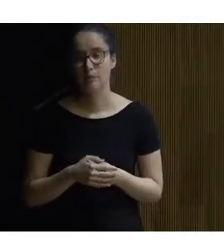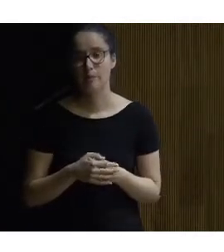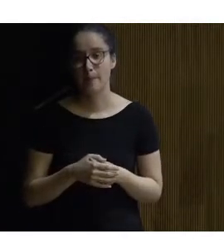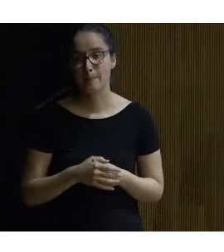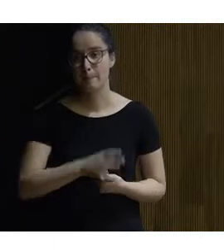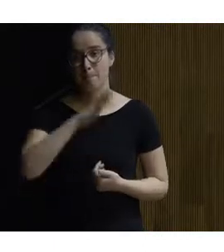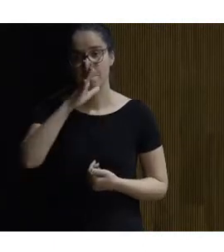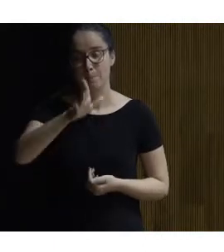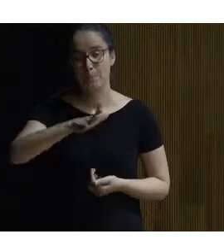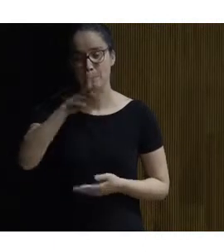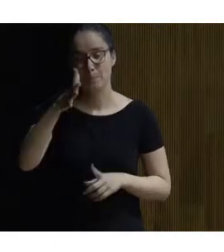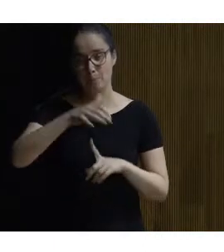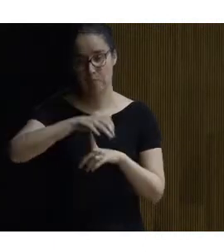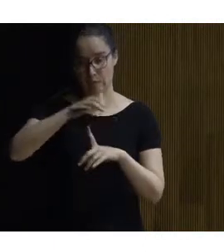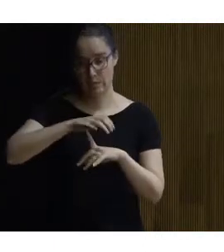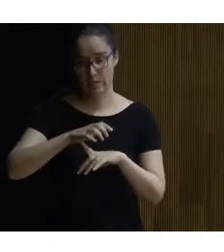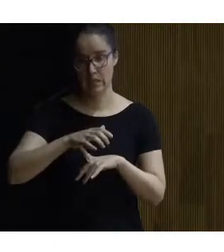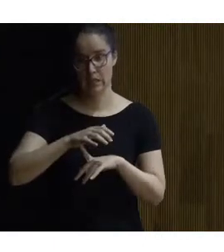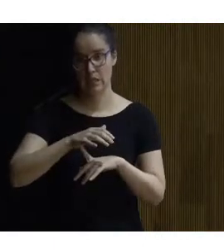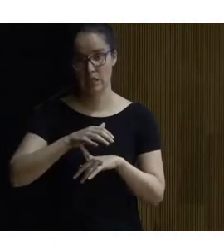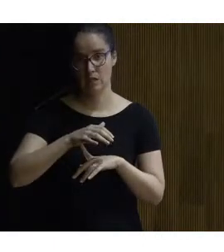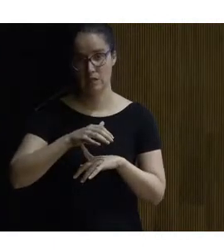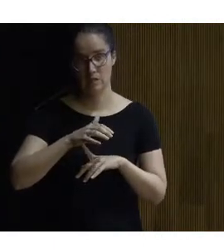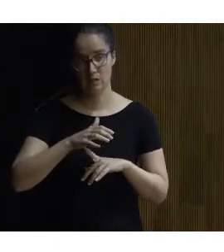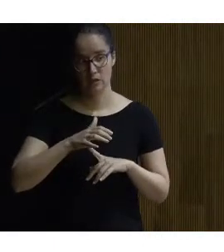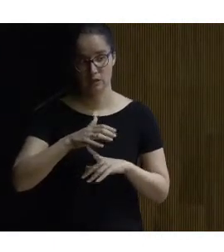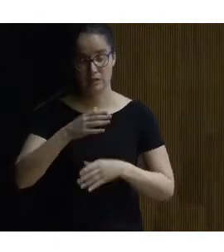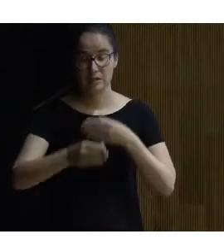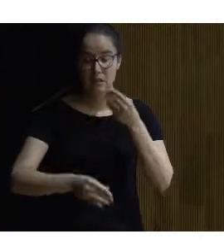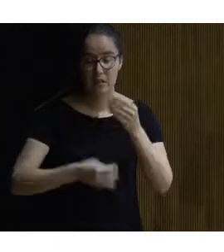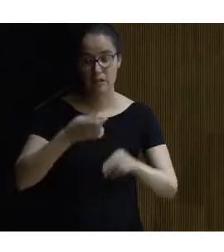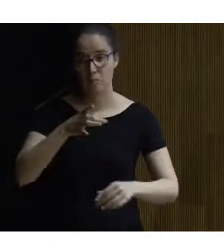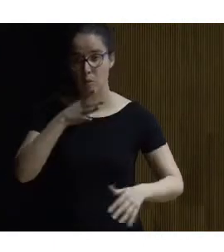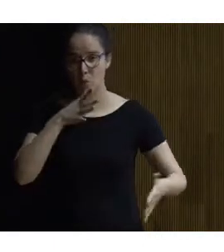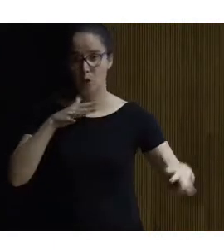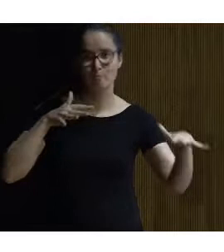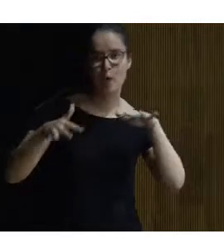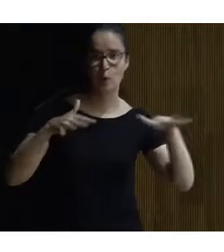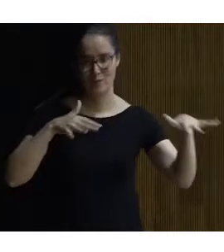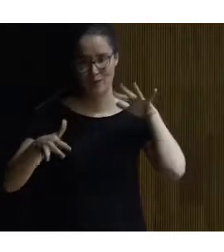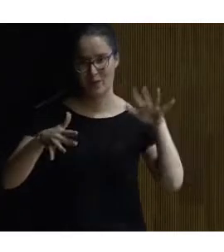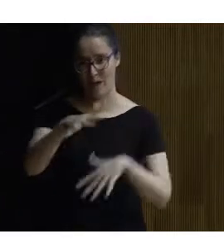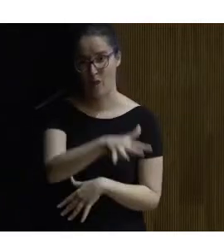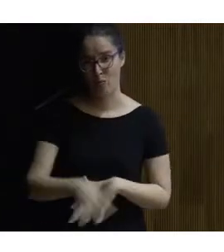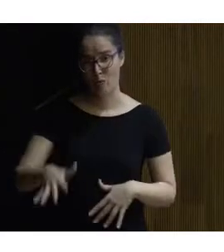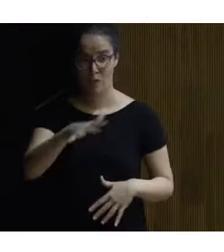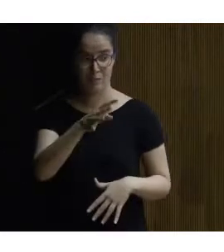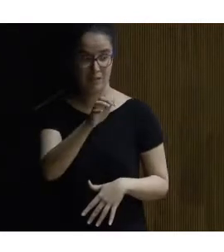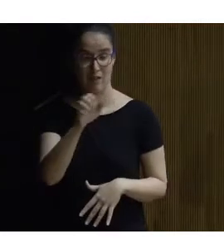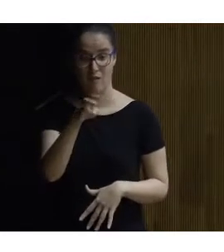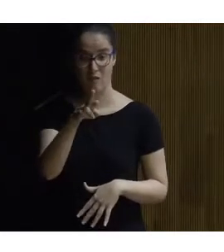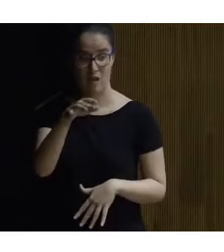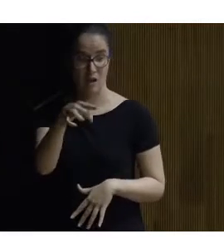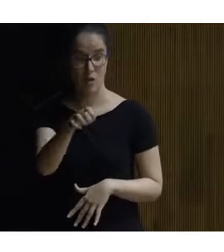porque el parque en principio se hace también un poco por dinamizar también la zona Teberga era una zona